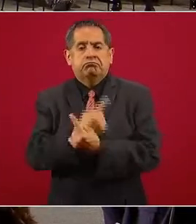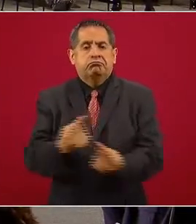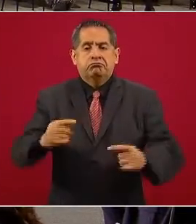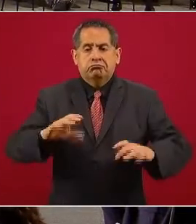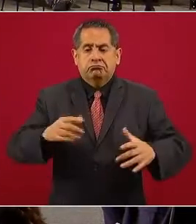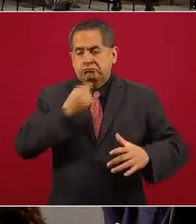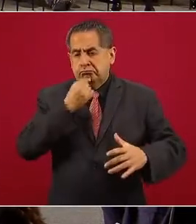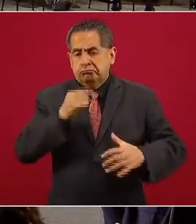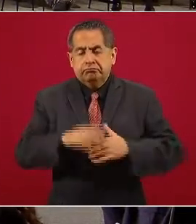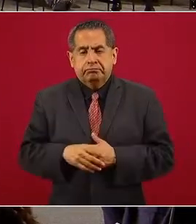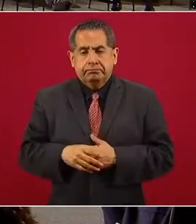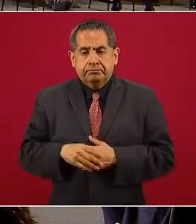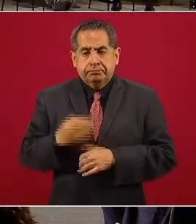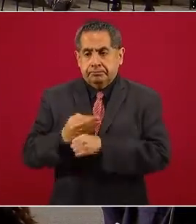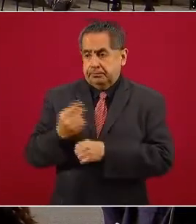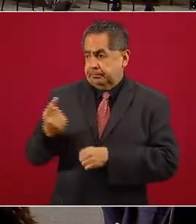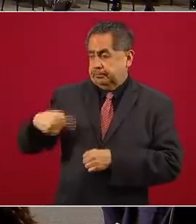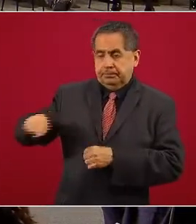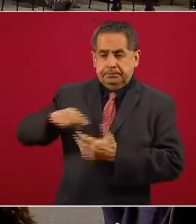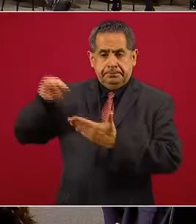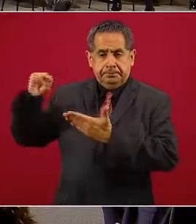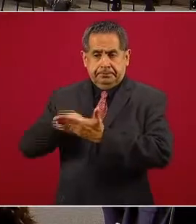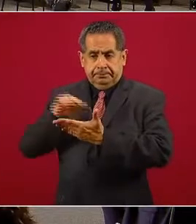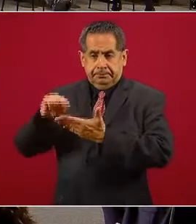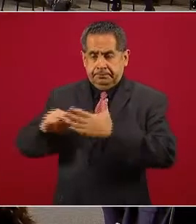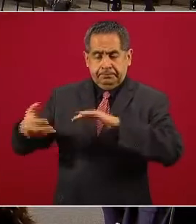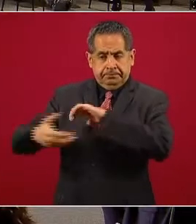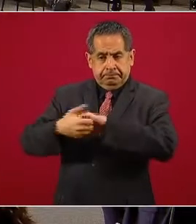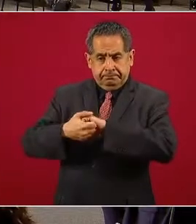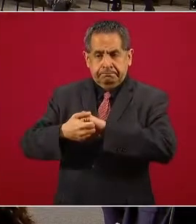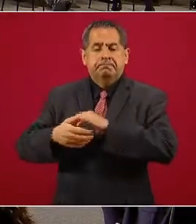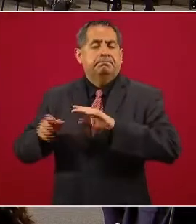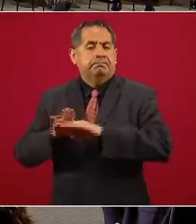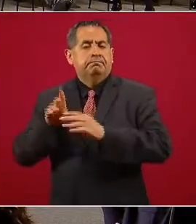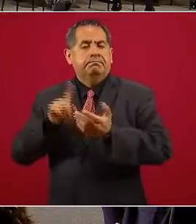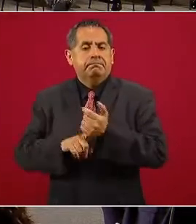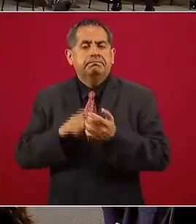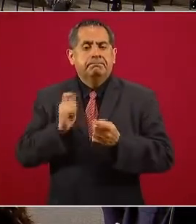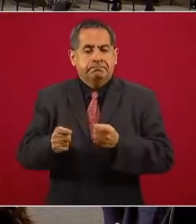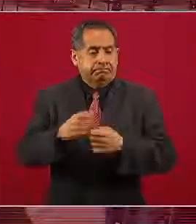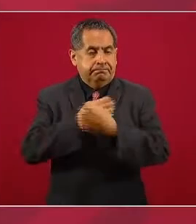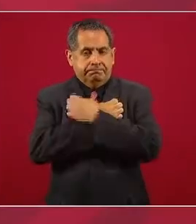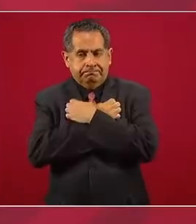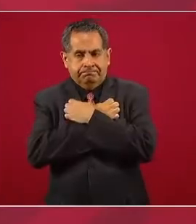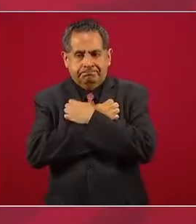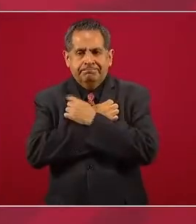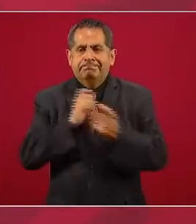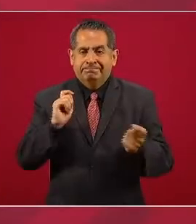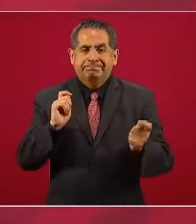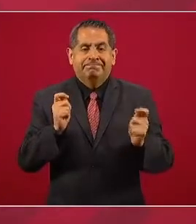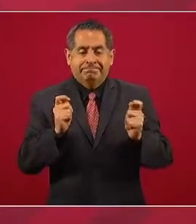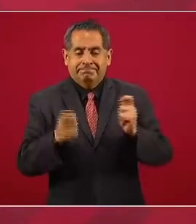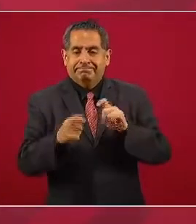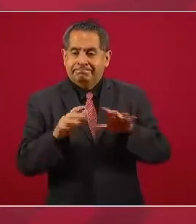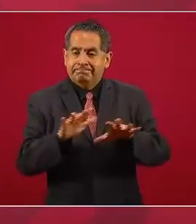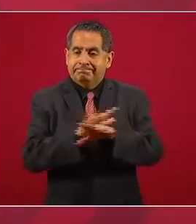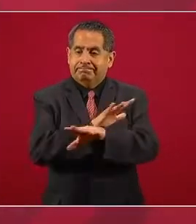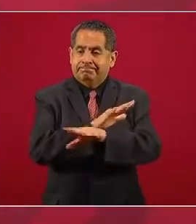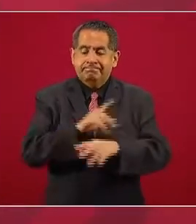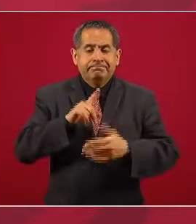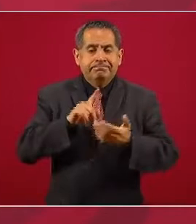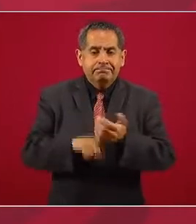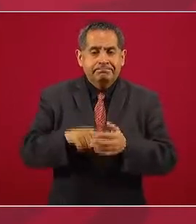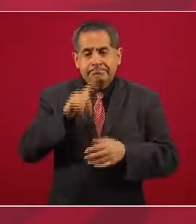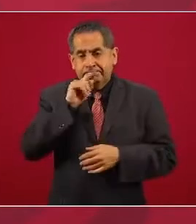Veamos que con la firma de este acuerdo de concertación no sólo está cambiando la educación, también está cambiando